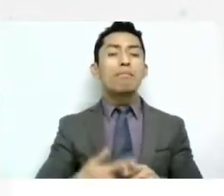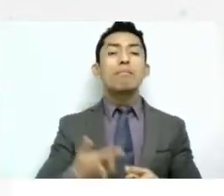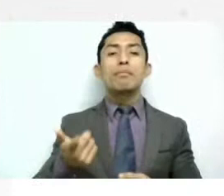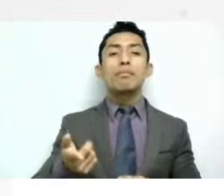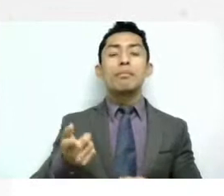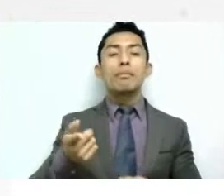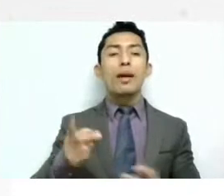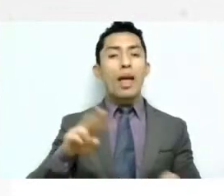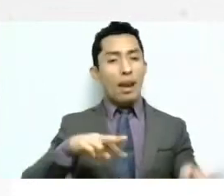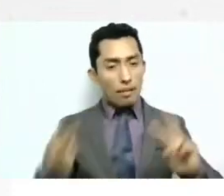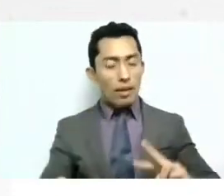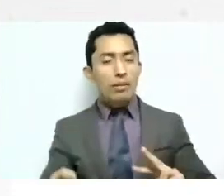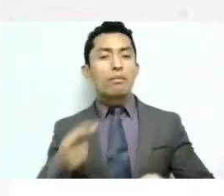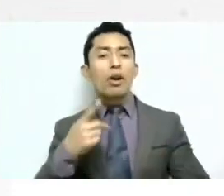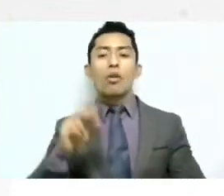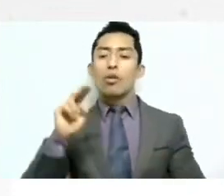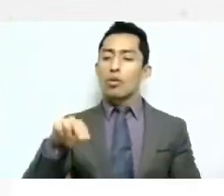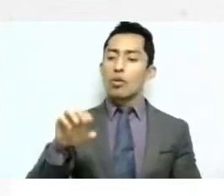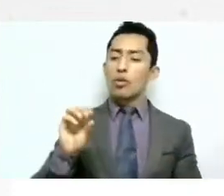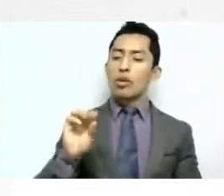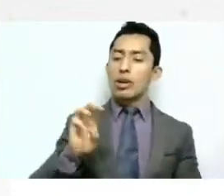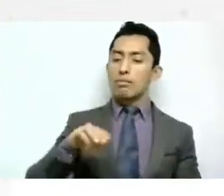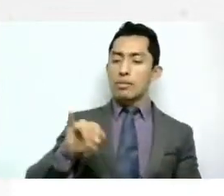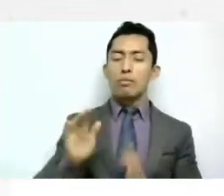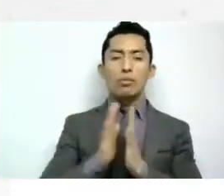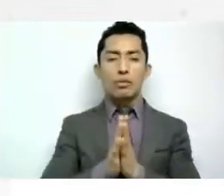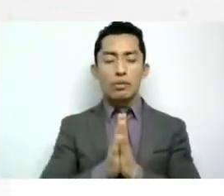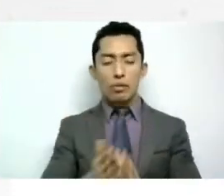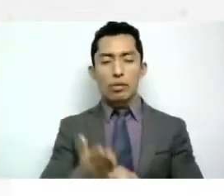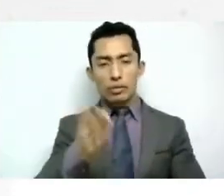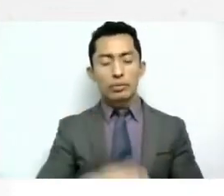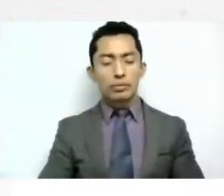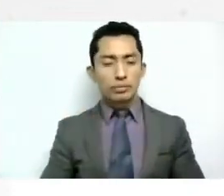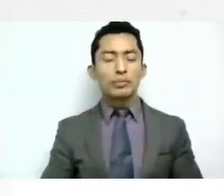el orden inverso entonces no a mí por favor claro